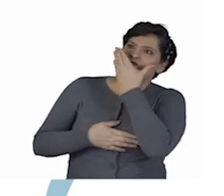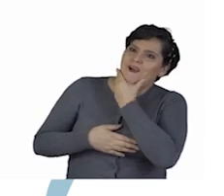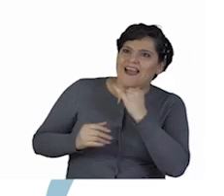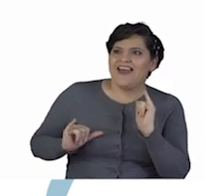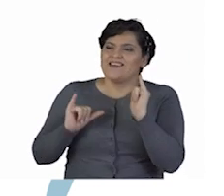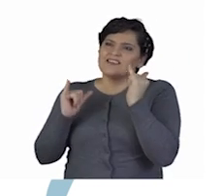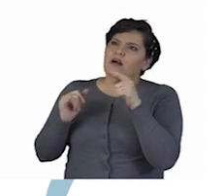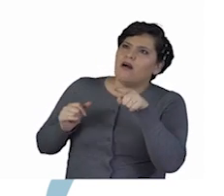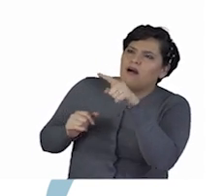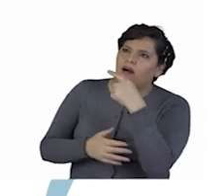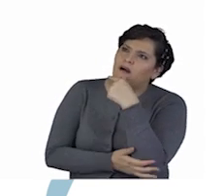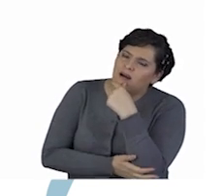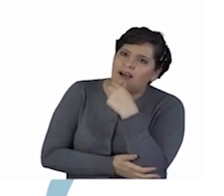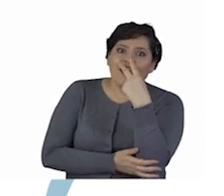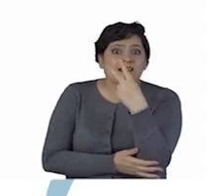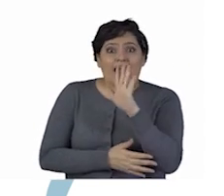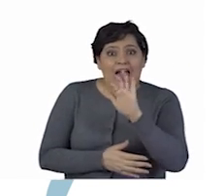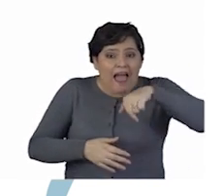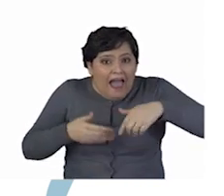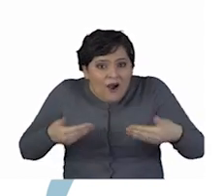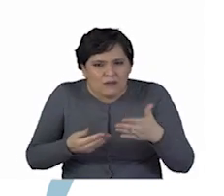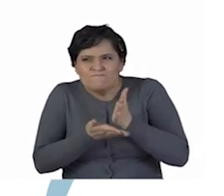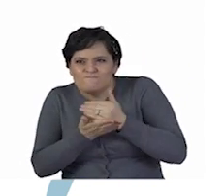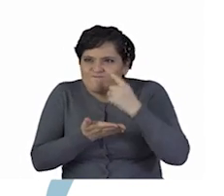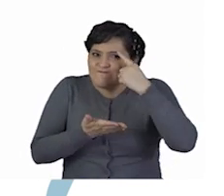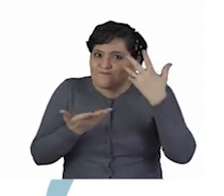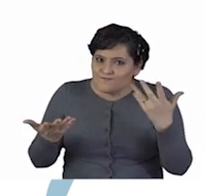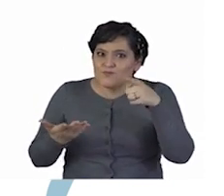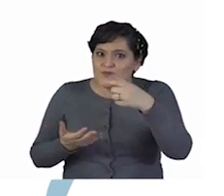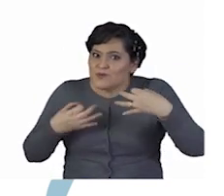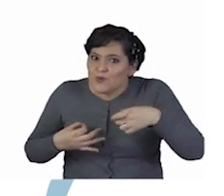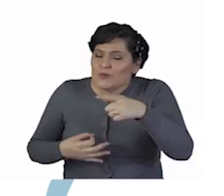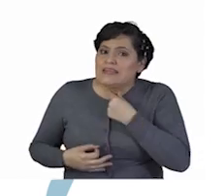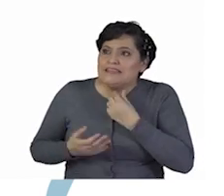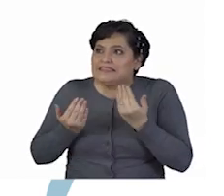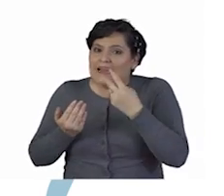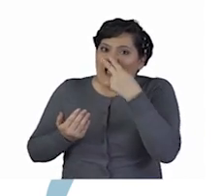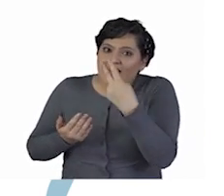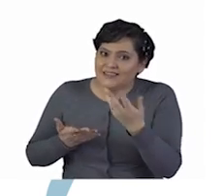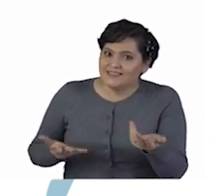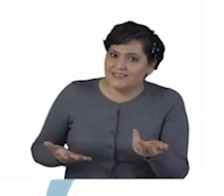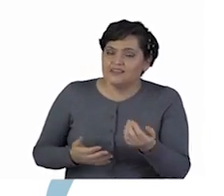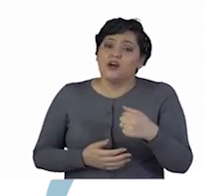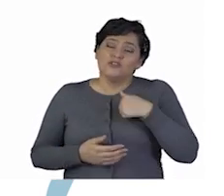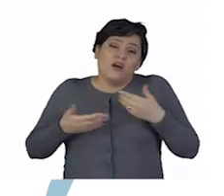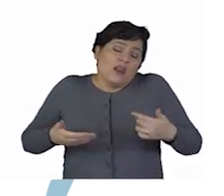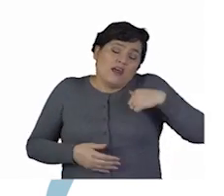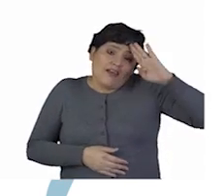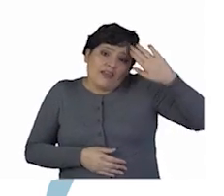entretenidos y novedosos espectáculos, como el que están preparando ahora y que estoy seguro todos ustedes están ansiosos por ver.